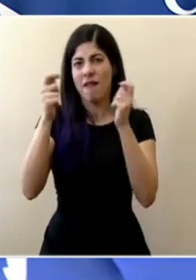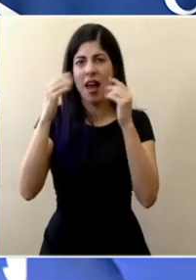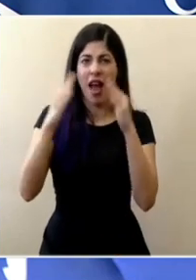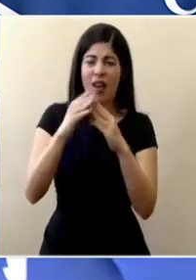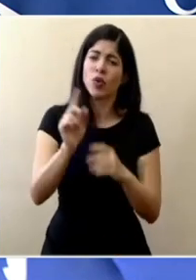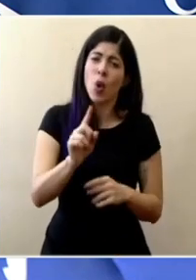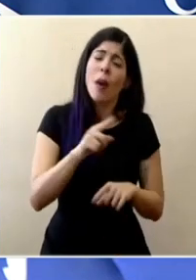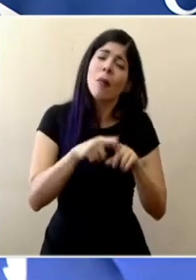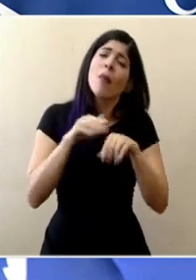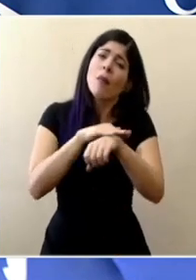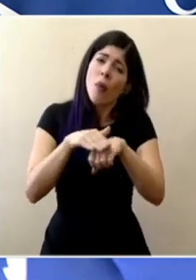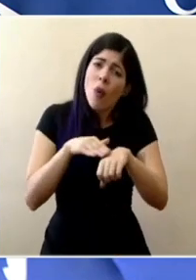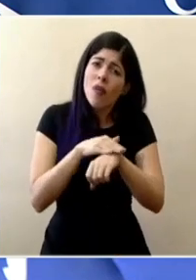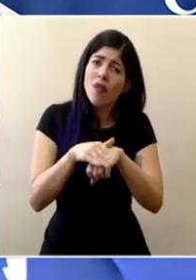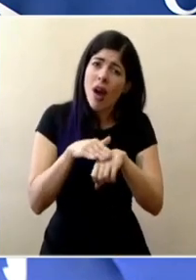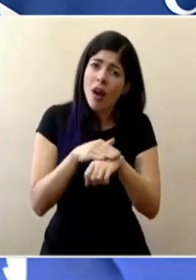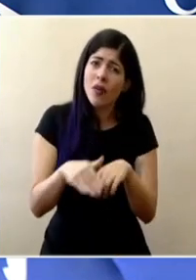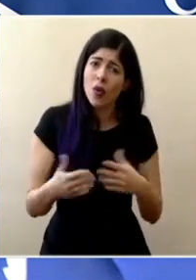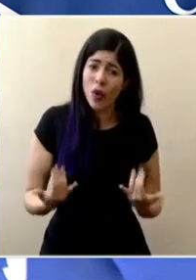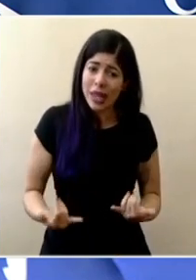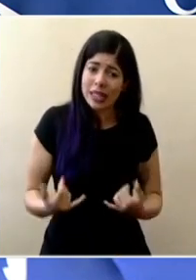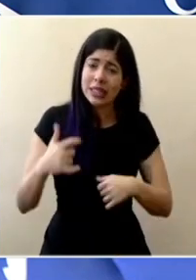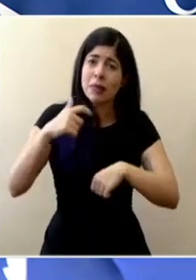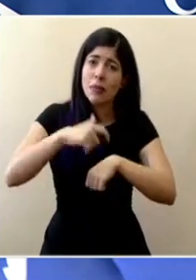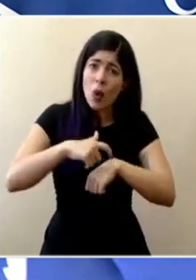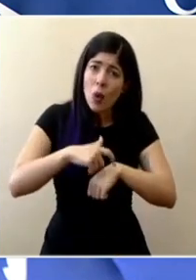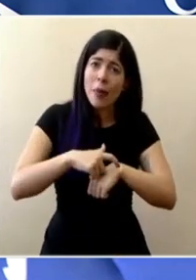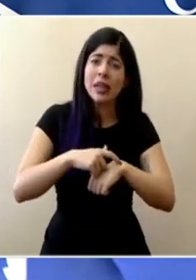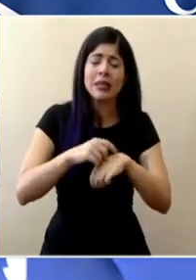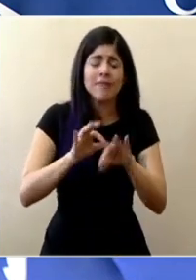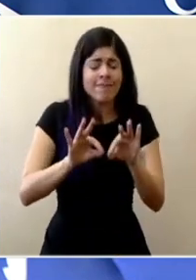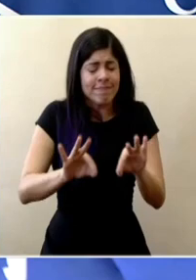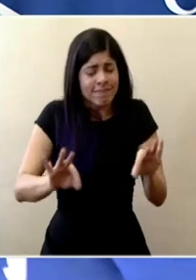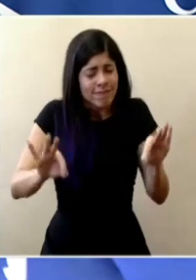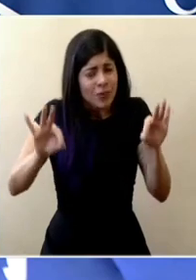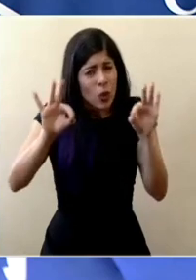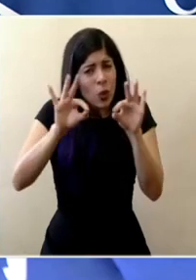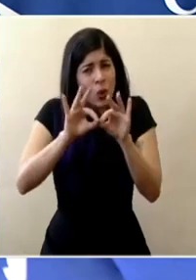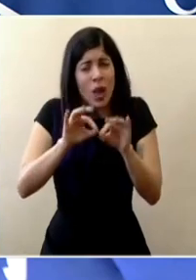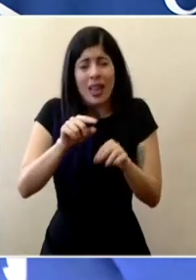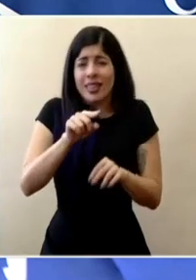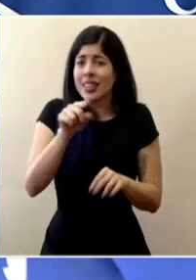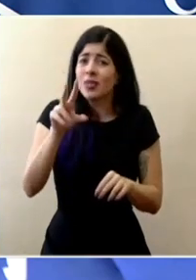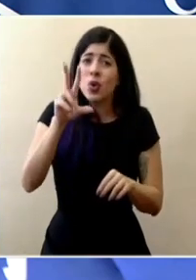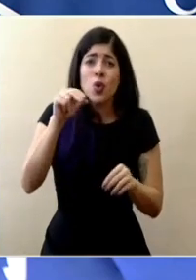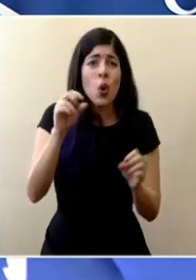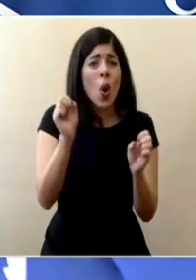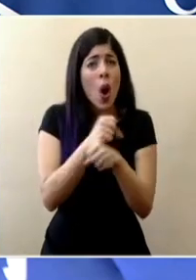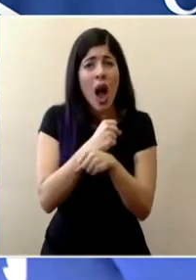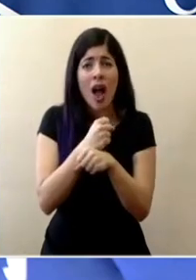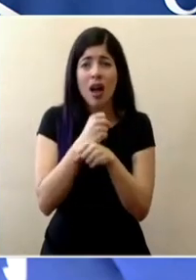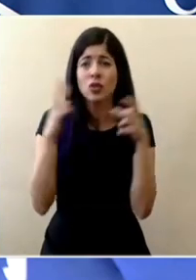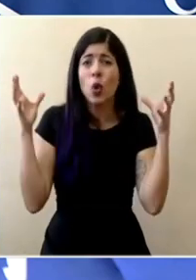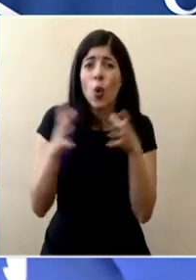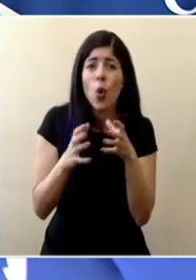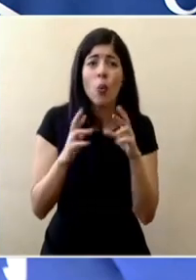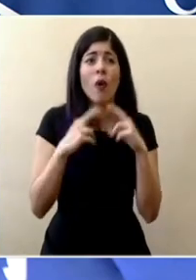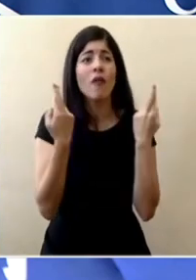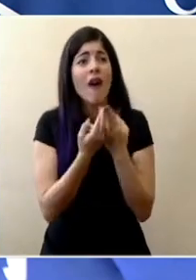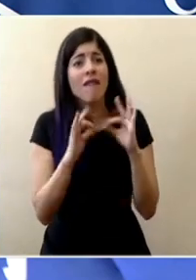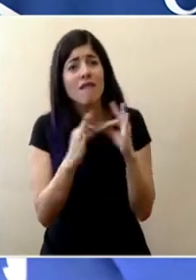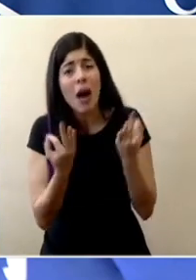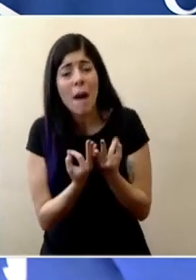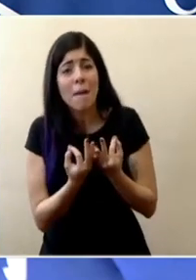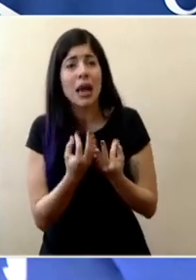pero por favor es un llamado que hacemos en este momento se hace sumamente importante que no hagamos conglomeraciones reuniones